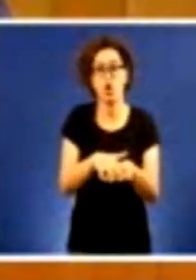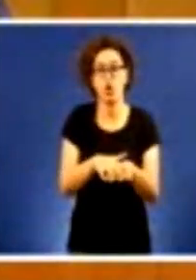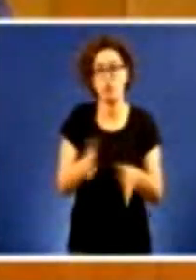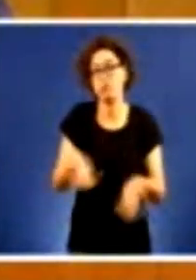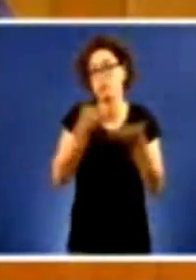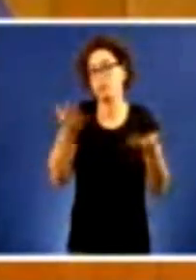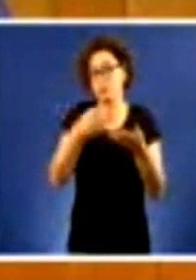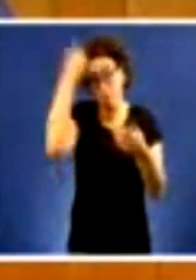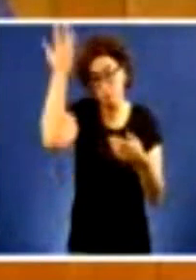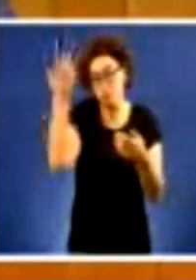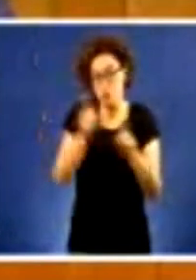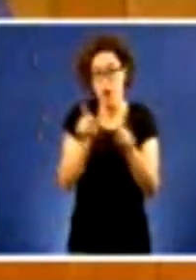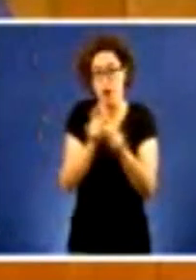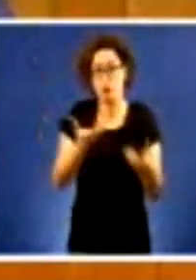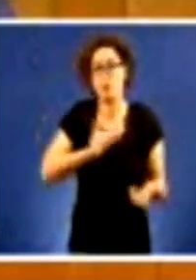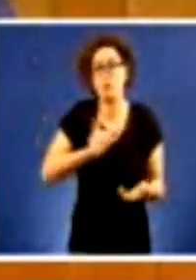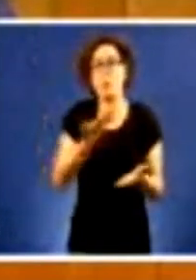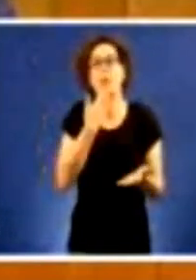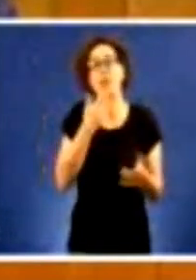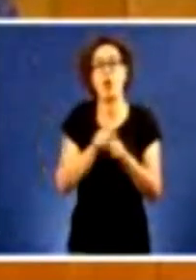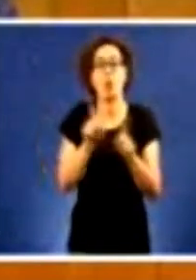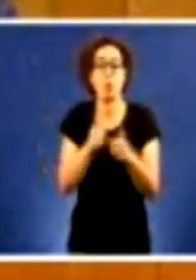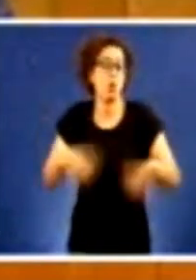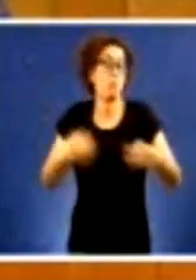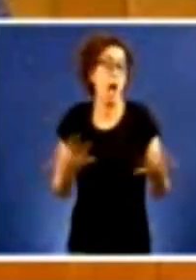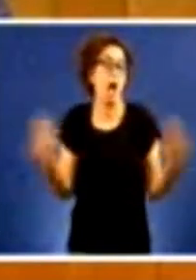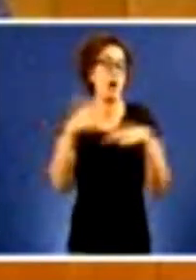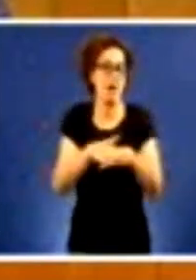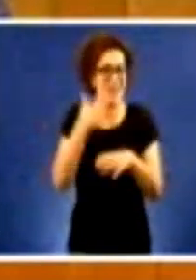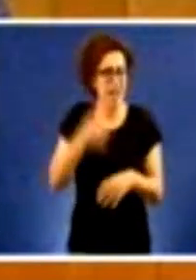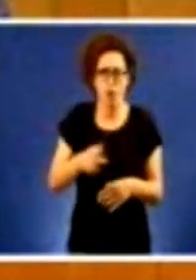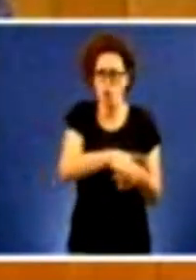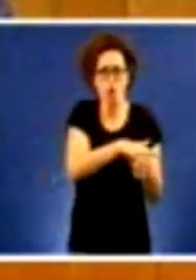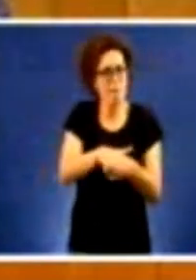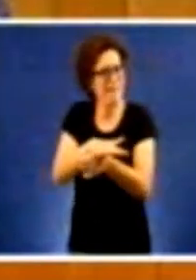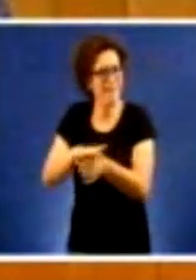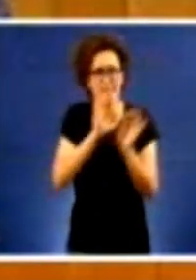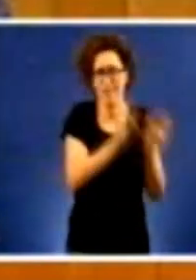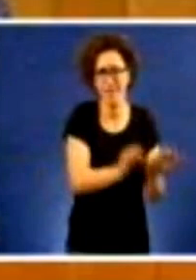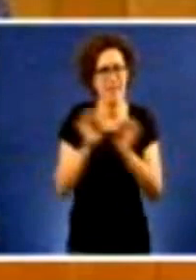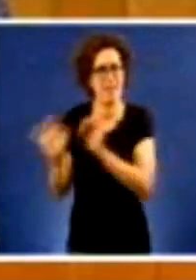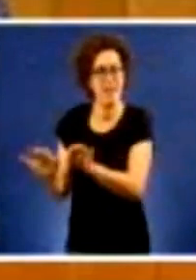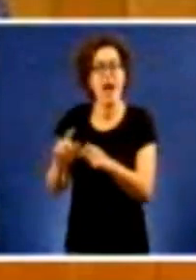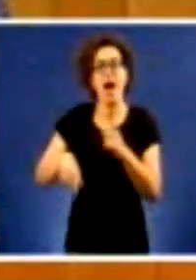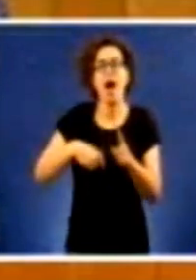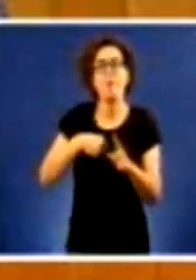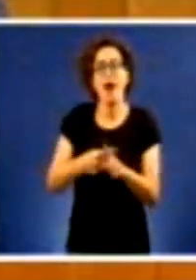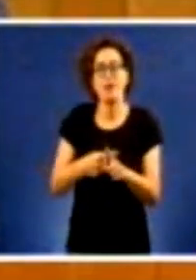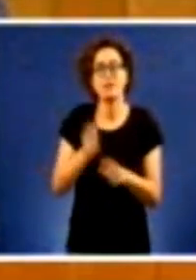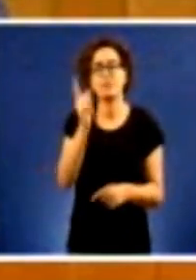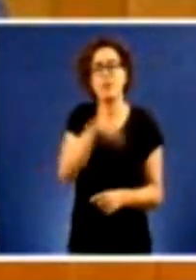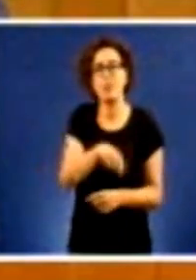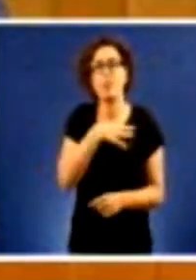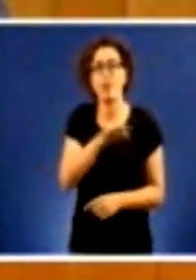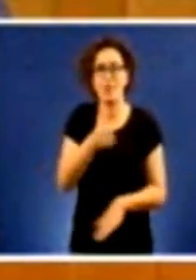concellos como si fora algo natural cando ámbito natural é a comarca e evidentemente en que inda por riba podan ceder á